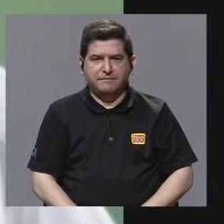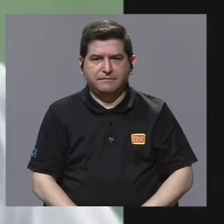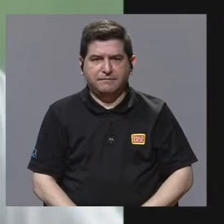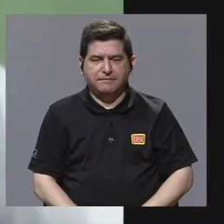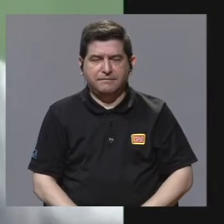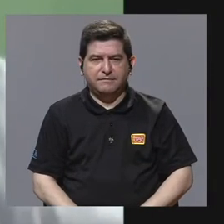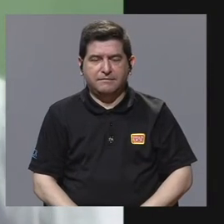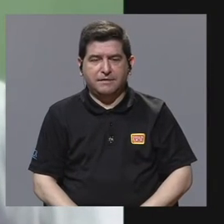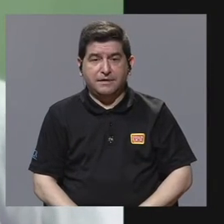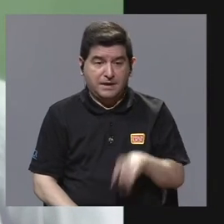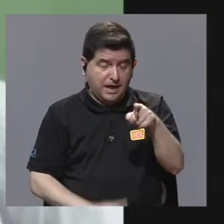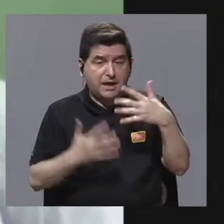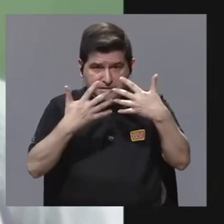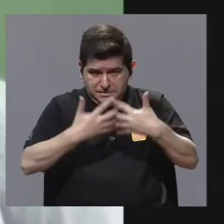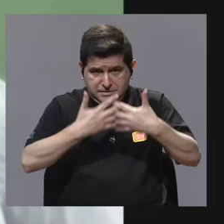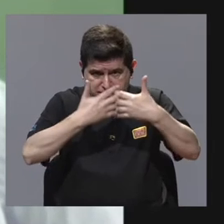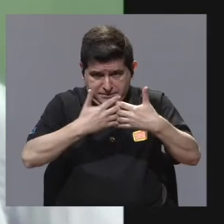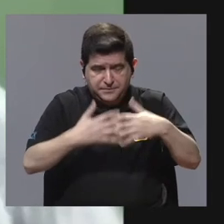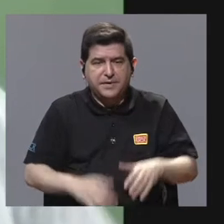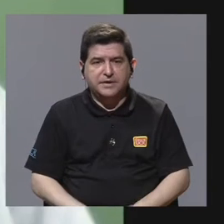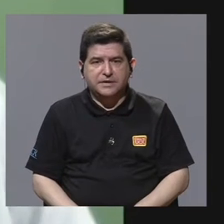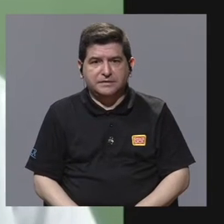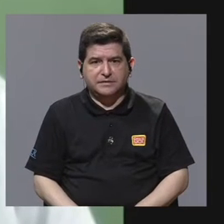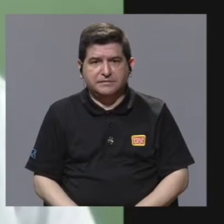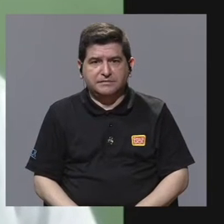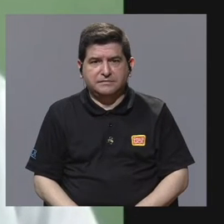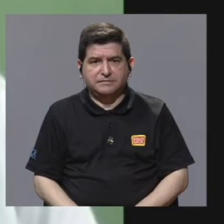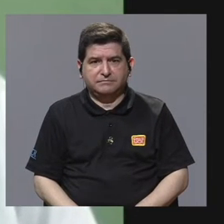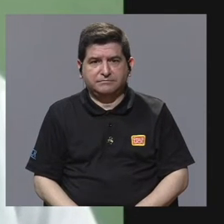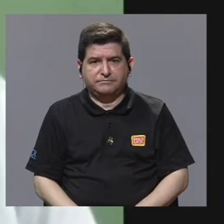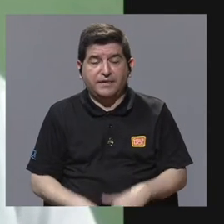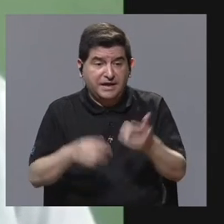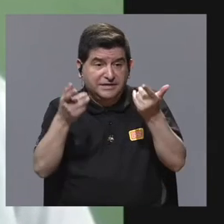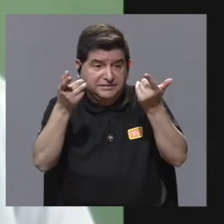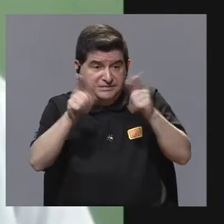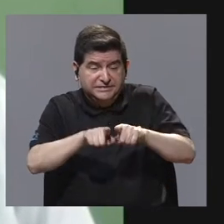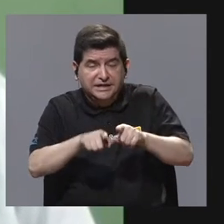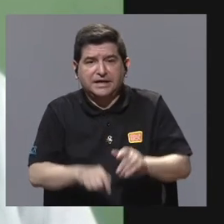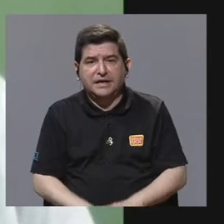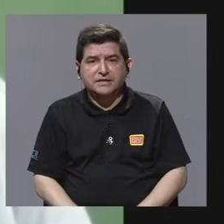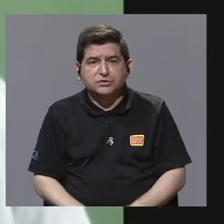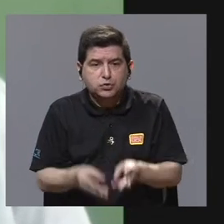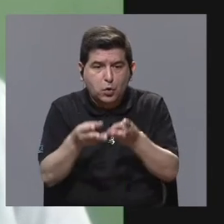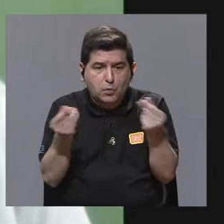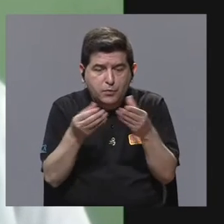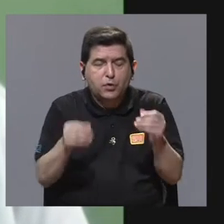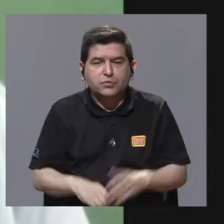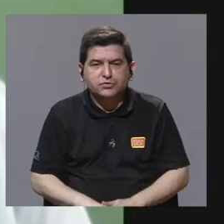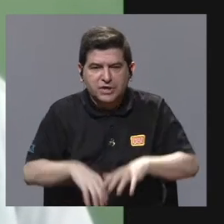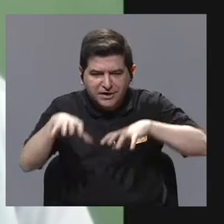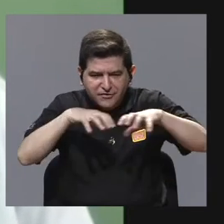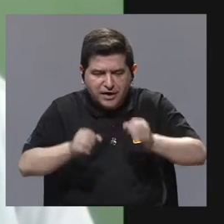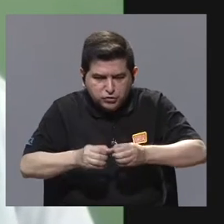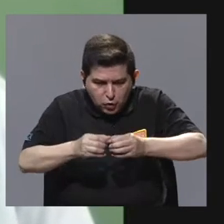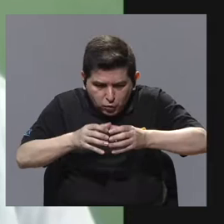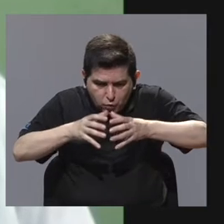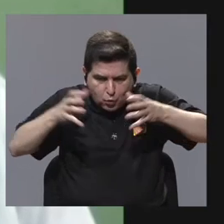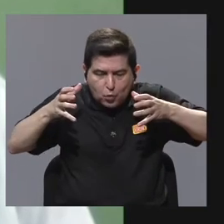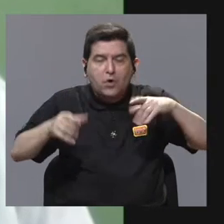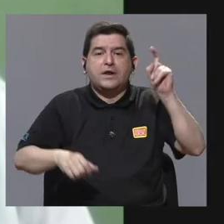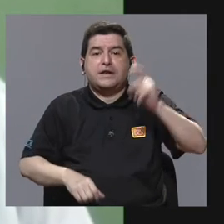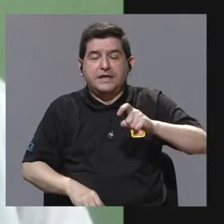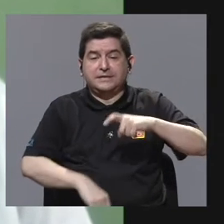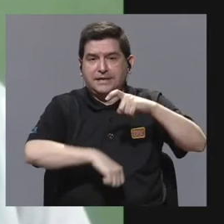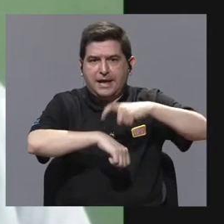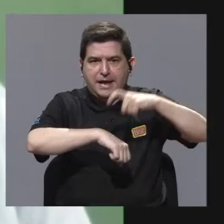El ciclotrón, al ser un aparato que va a producir reacciones nucleares, requiere,